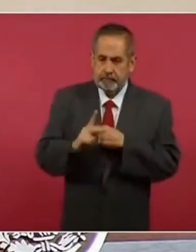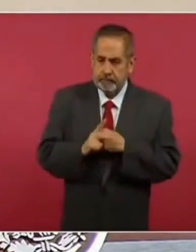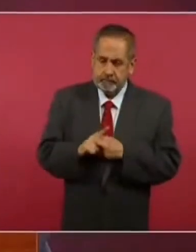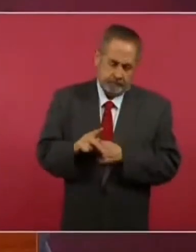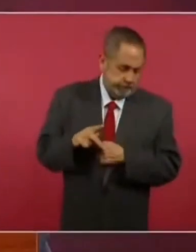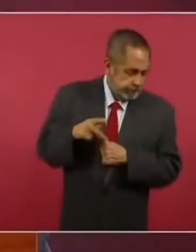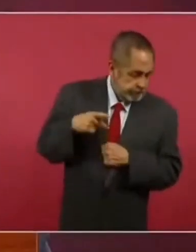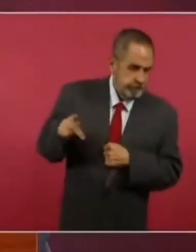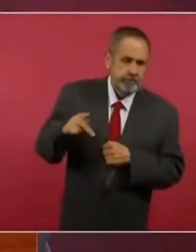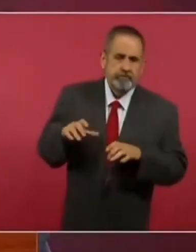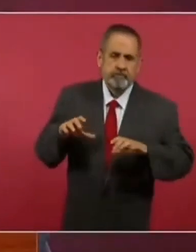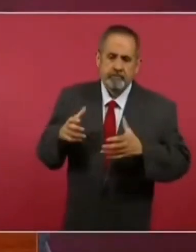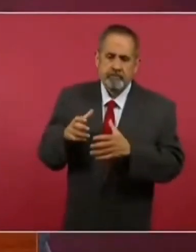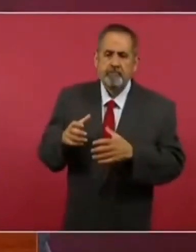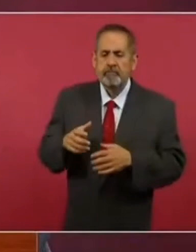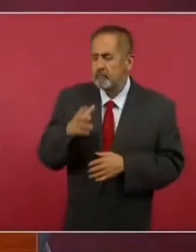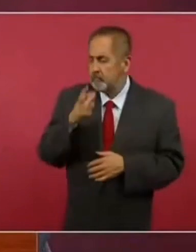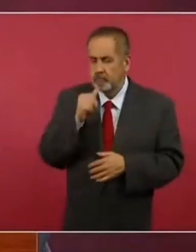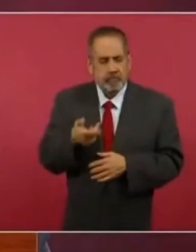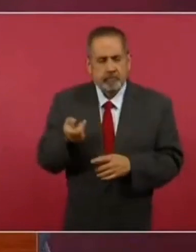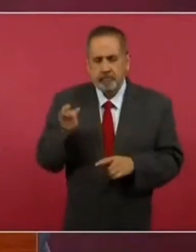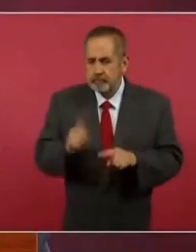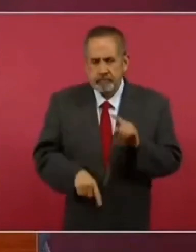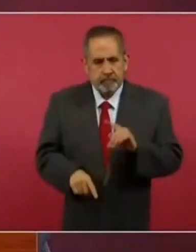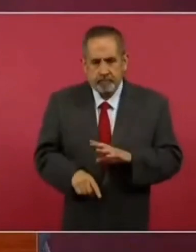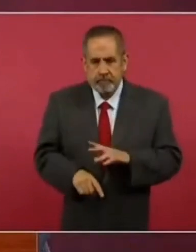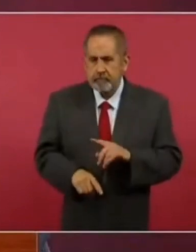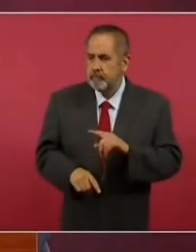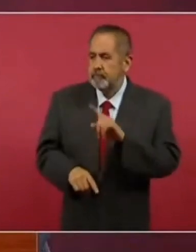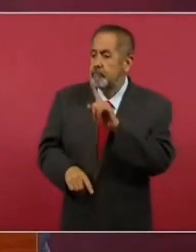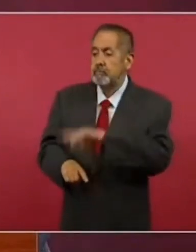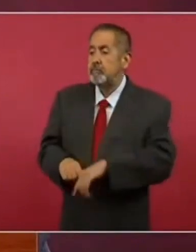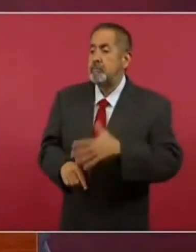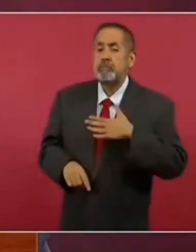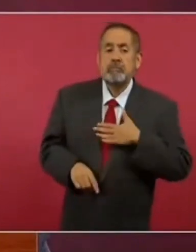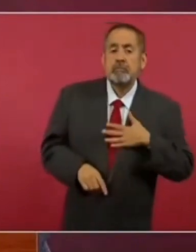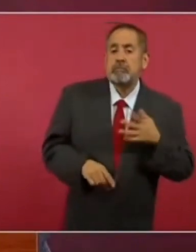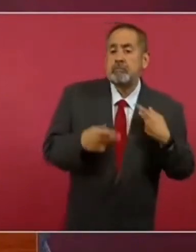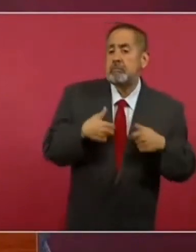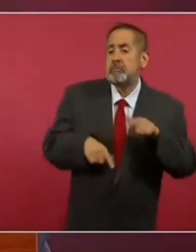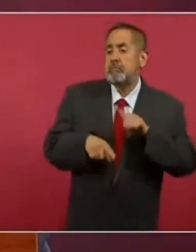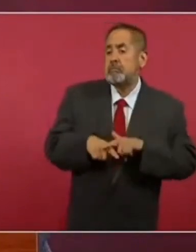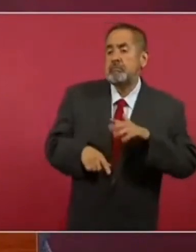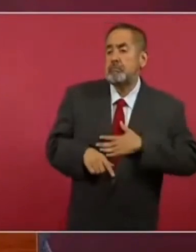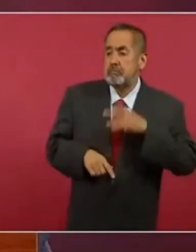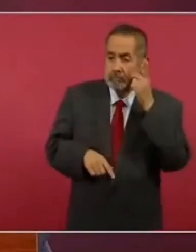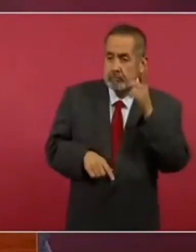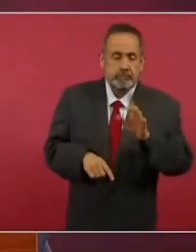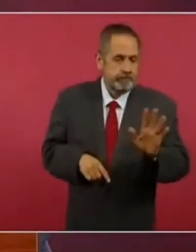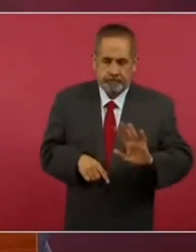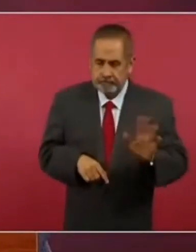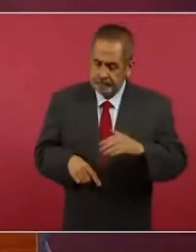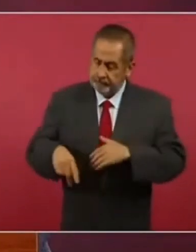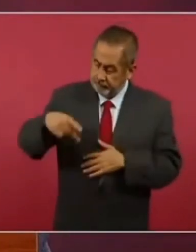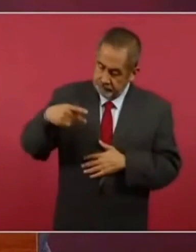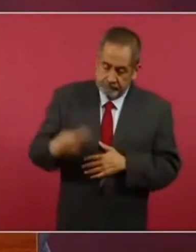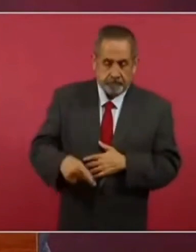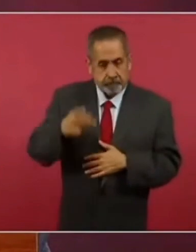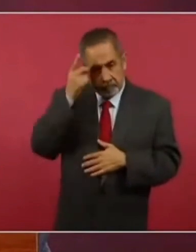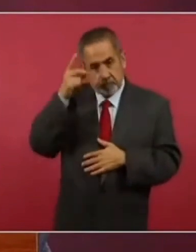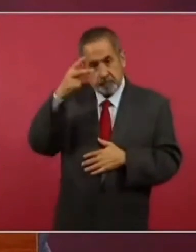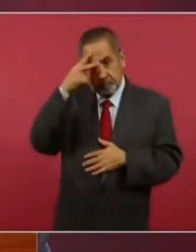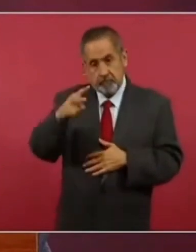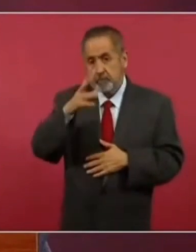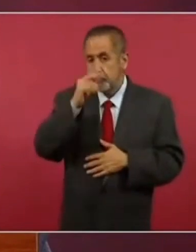Inalienable, imprescriptible, inembargable, y está fuera de cualquier acto de comercio.